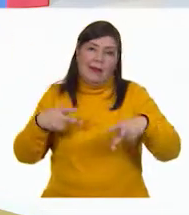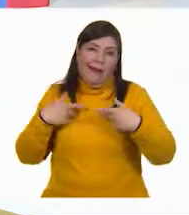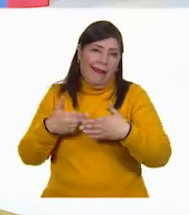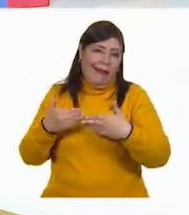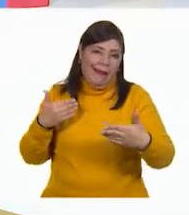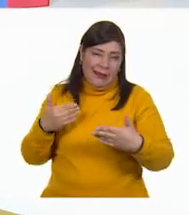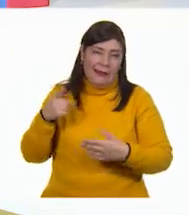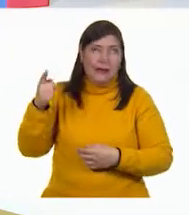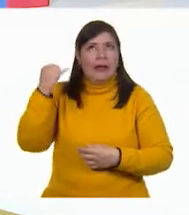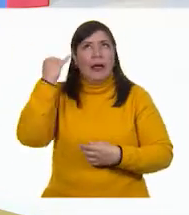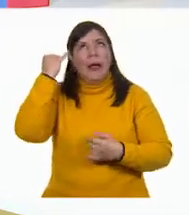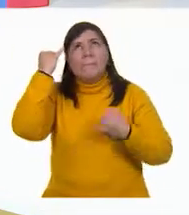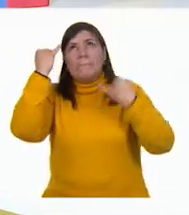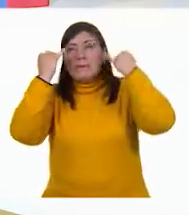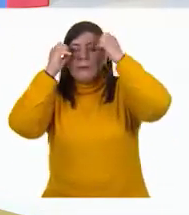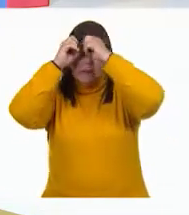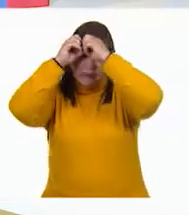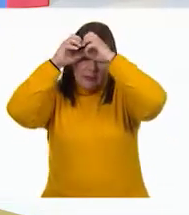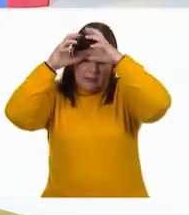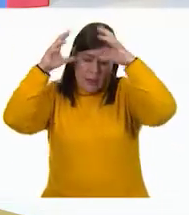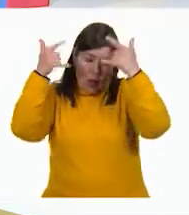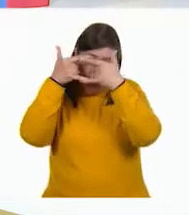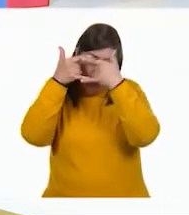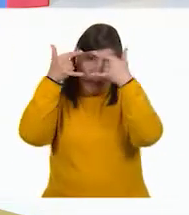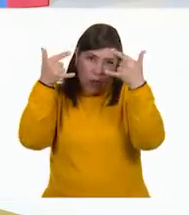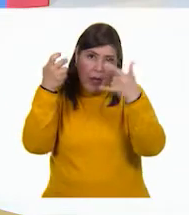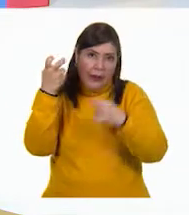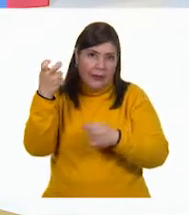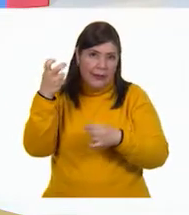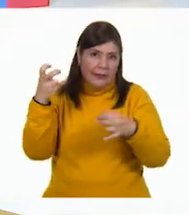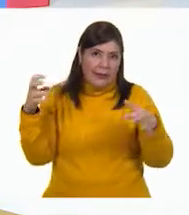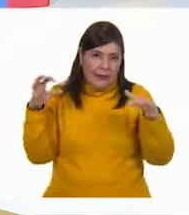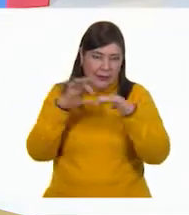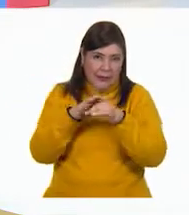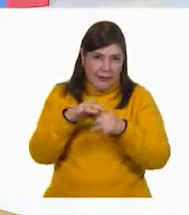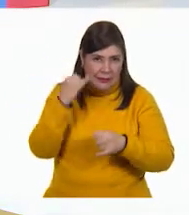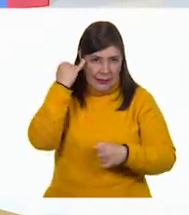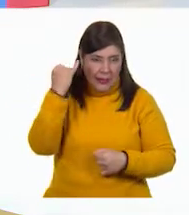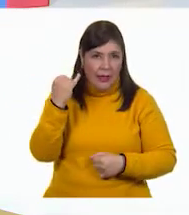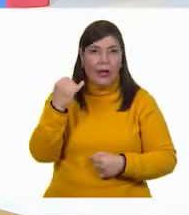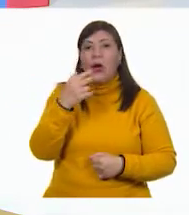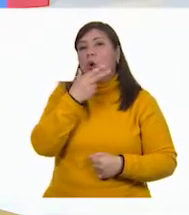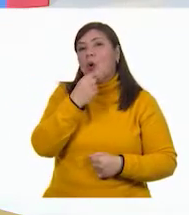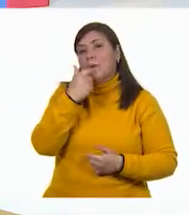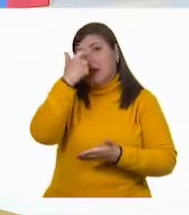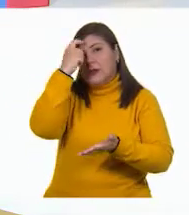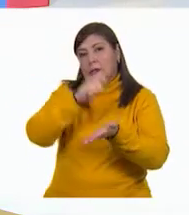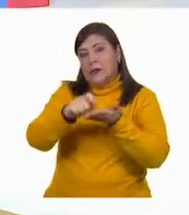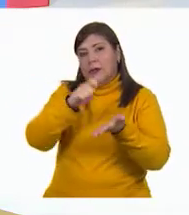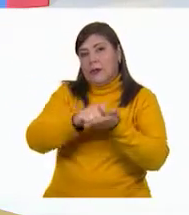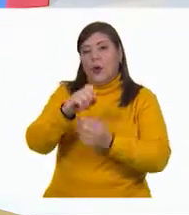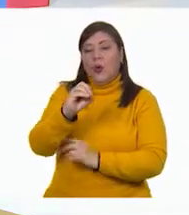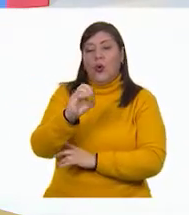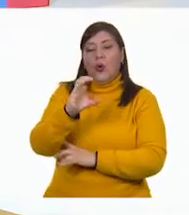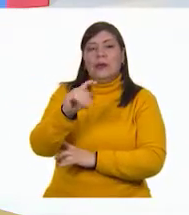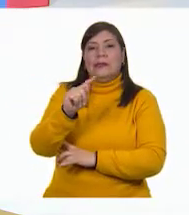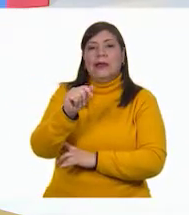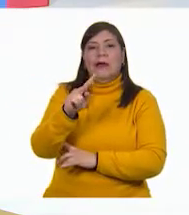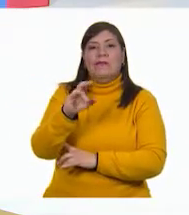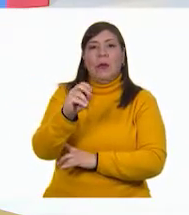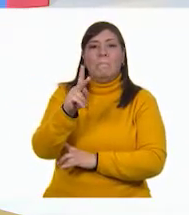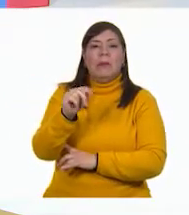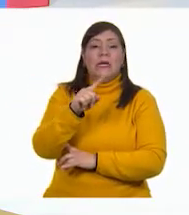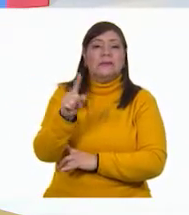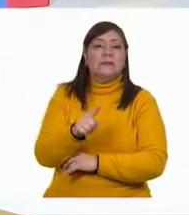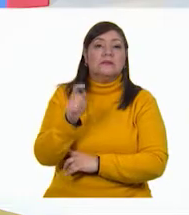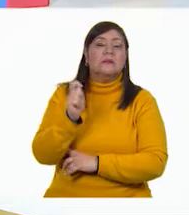Imaginó un cuento con esta idea. Nuestro poeta Octavio Paz, escribió este cuento que se llama